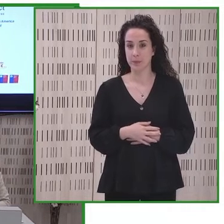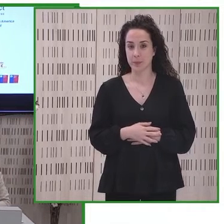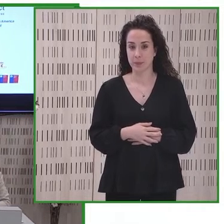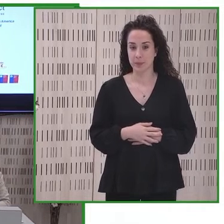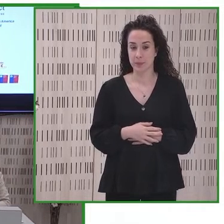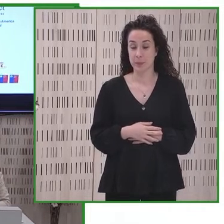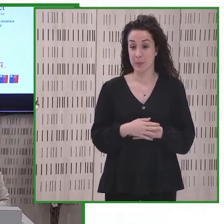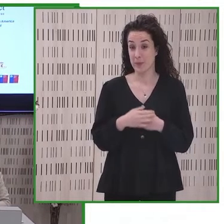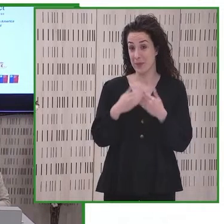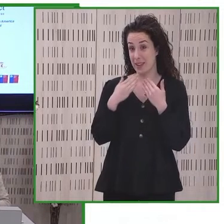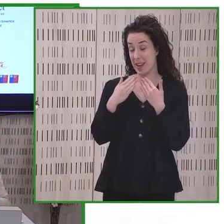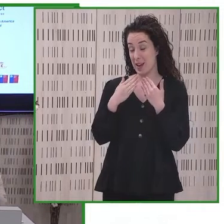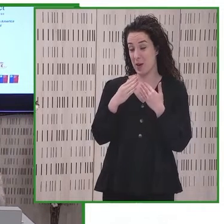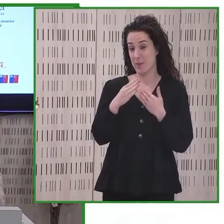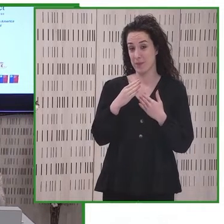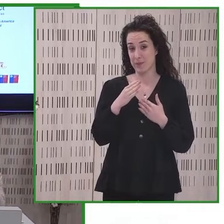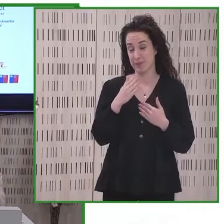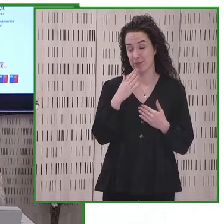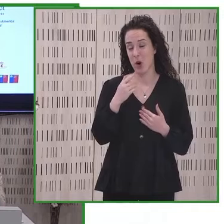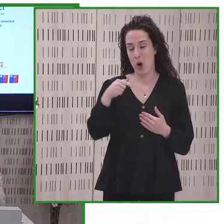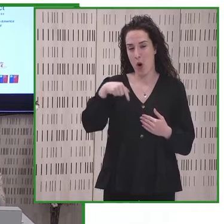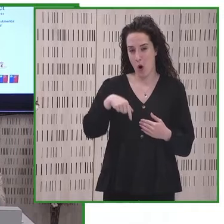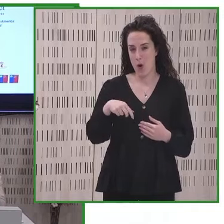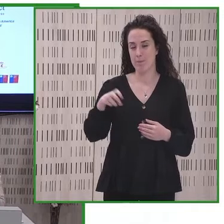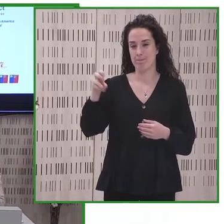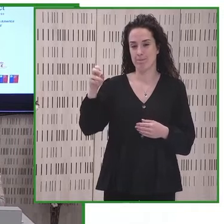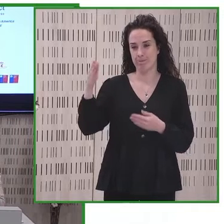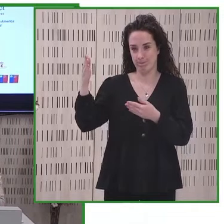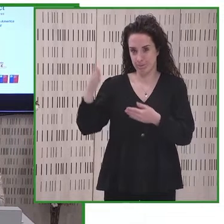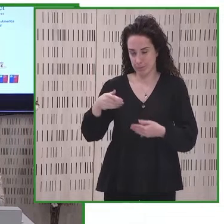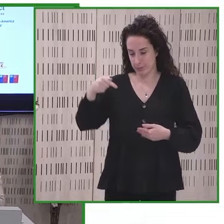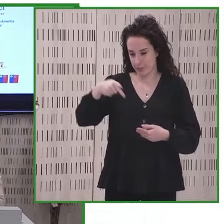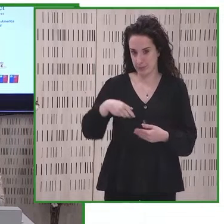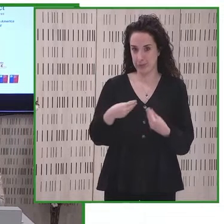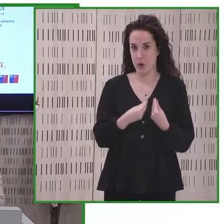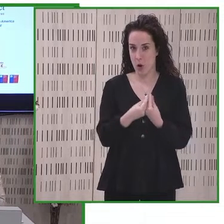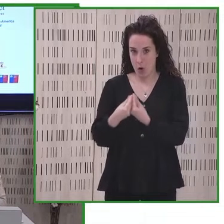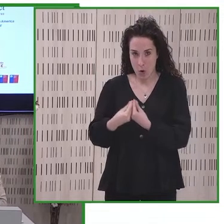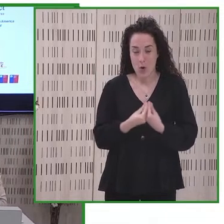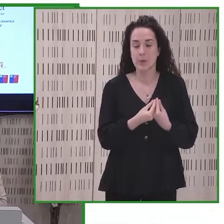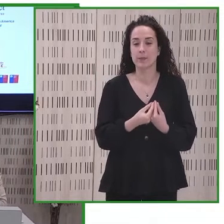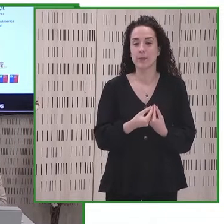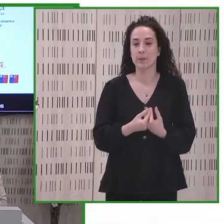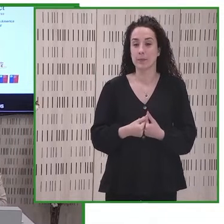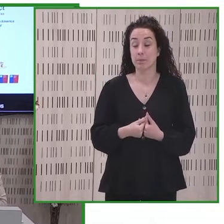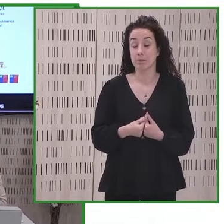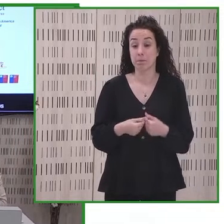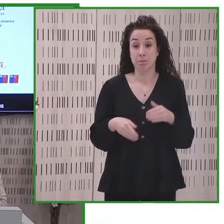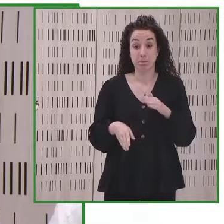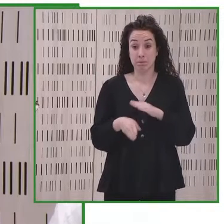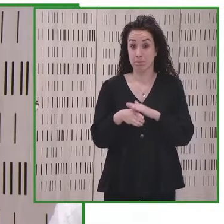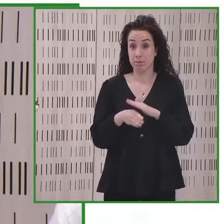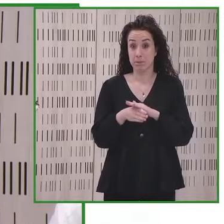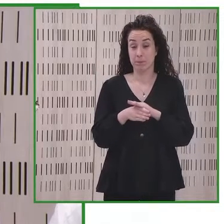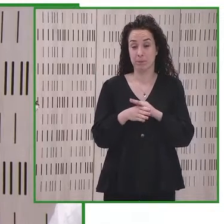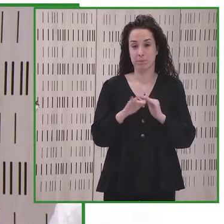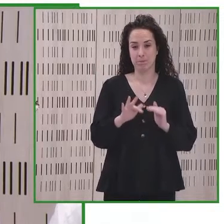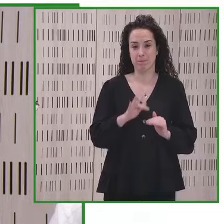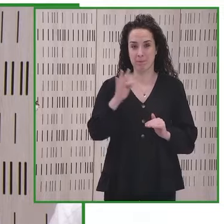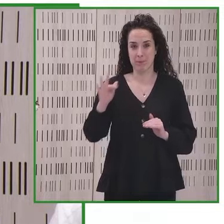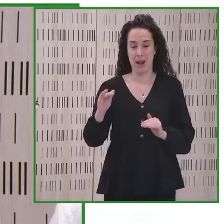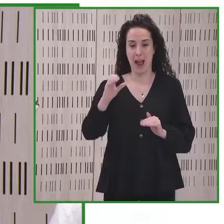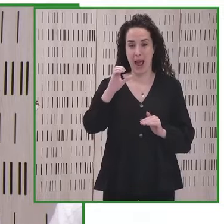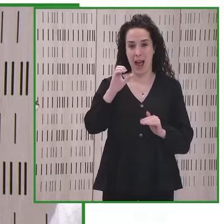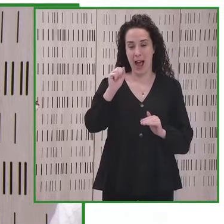bueno gracias Alberto por estar aquí con nosotros y para continuar vamos a dejarlos con Catarina Sayé